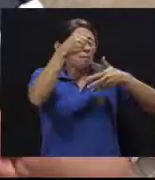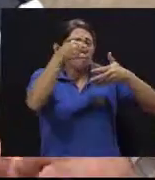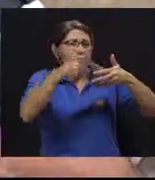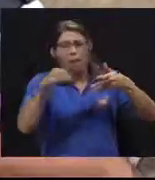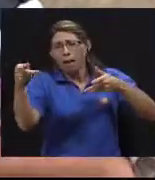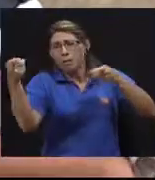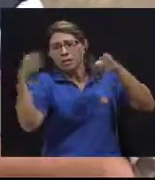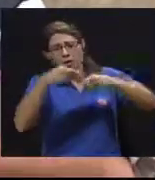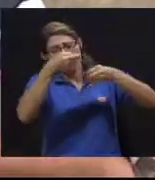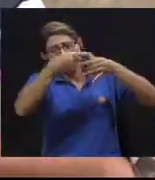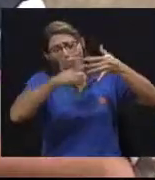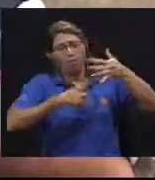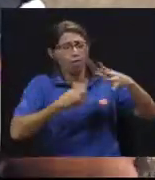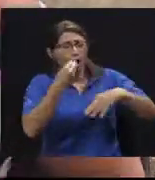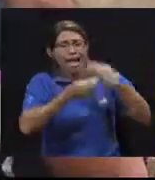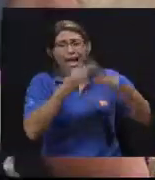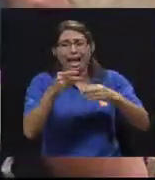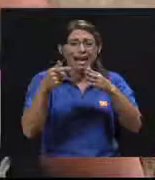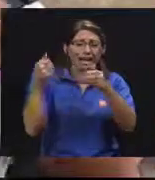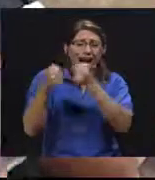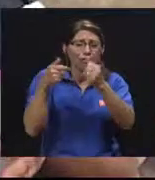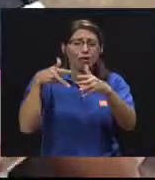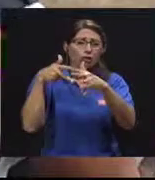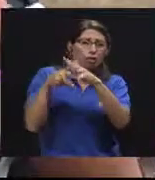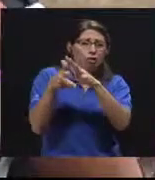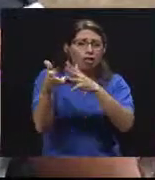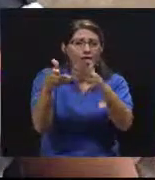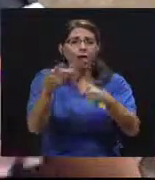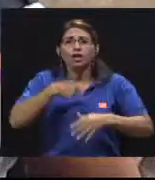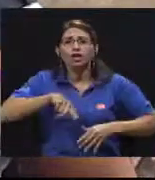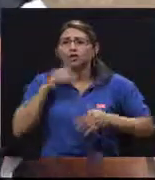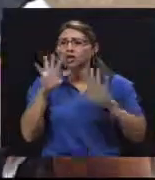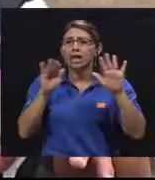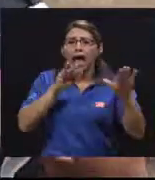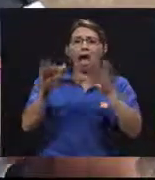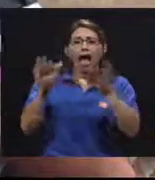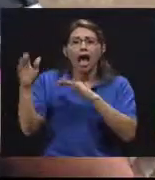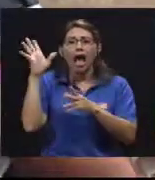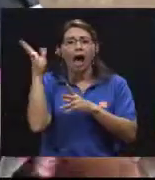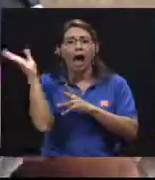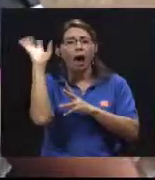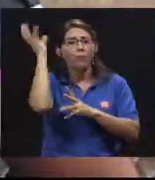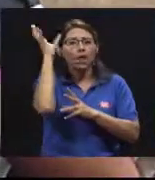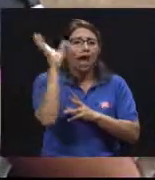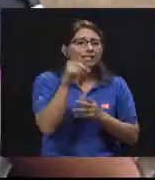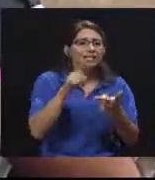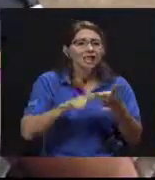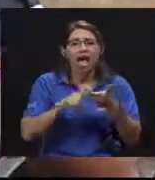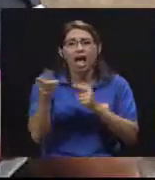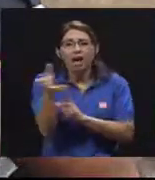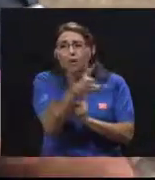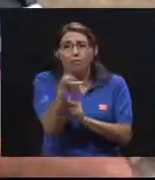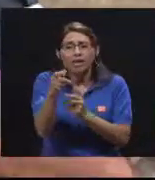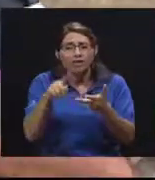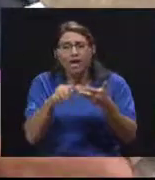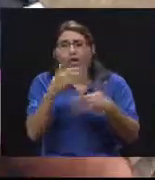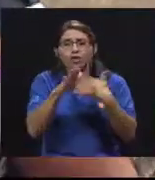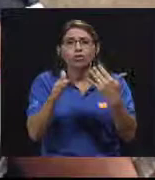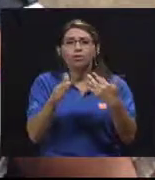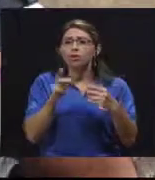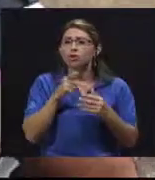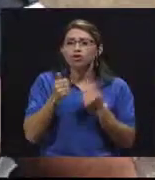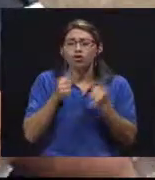que hay personas atrapadas, movilizamos camiones de rescate, movilizamos ambulancias de dos, tres, cuatro comités y cuando llegamos